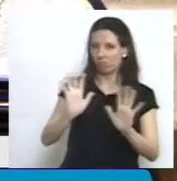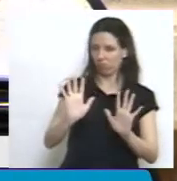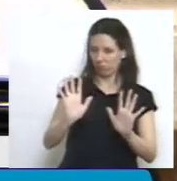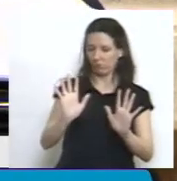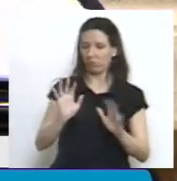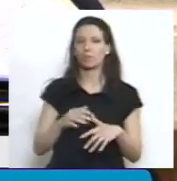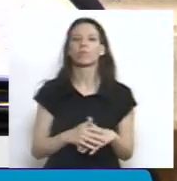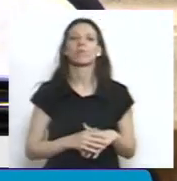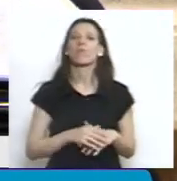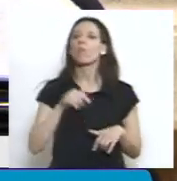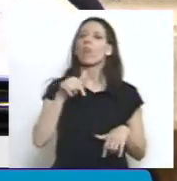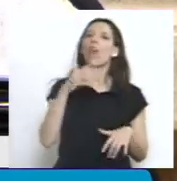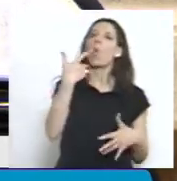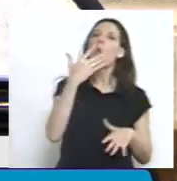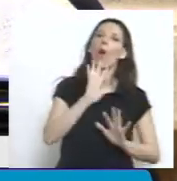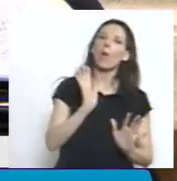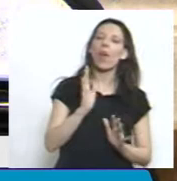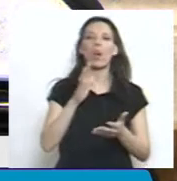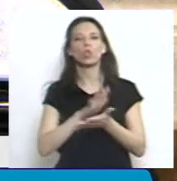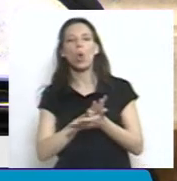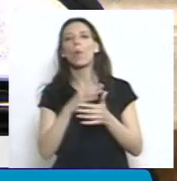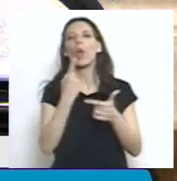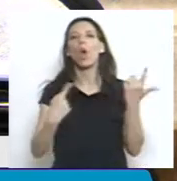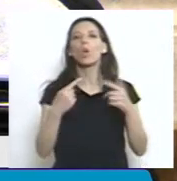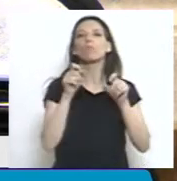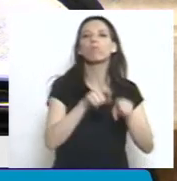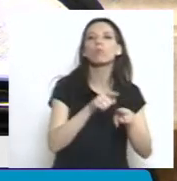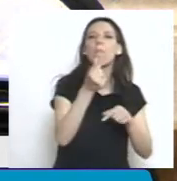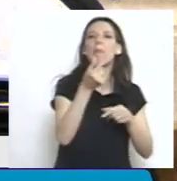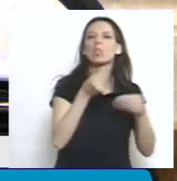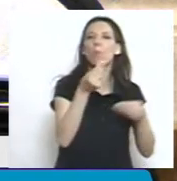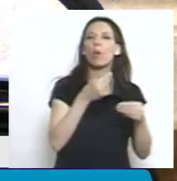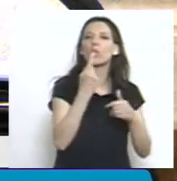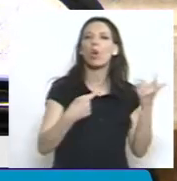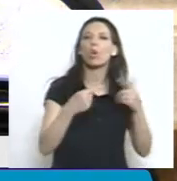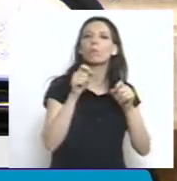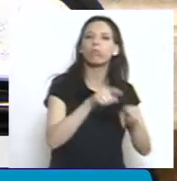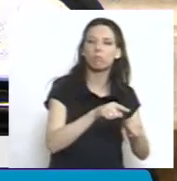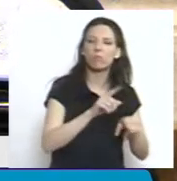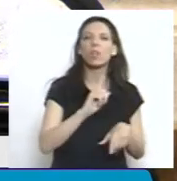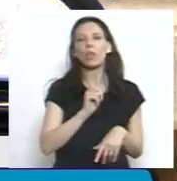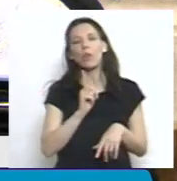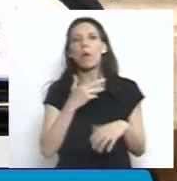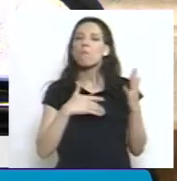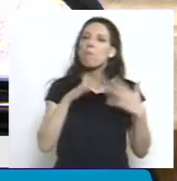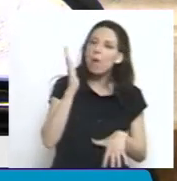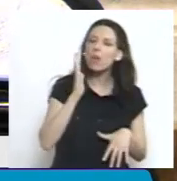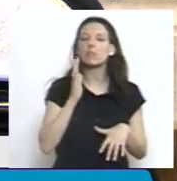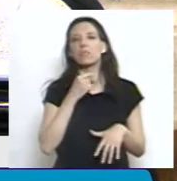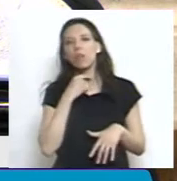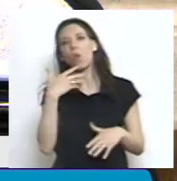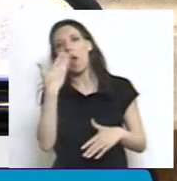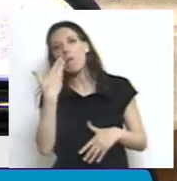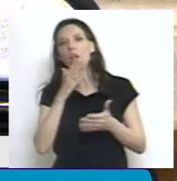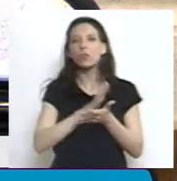yo no voy a hablar de las cuestiones específicas del presupuesto, sino cuestiones que están más bien vinculadas a